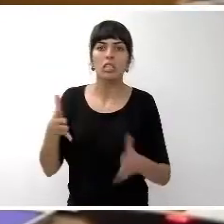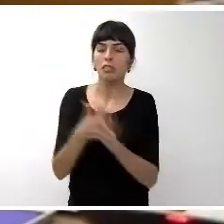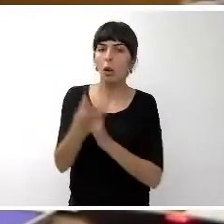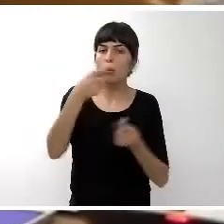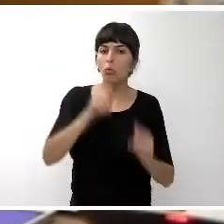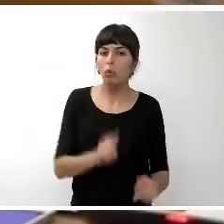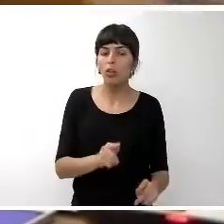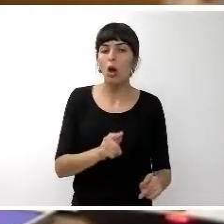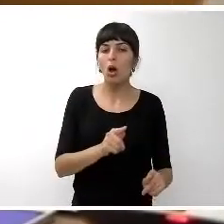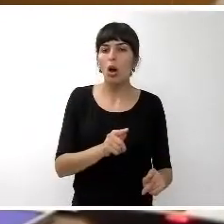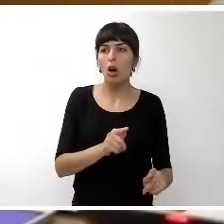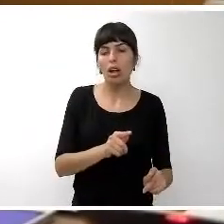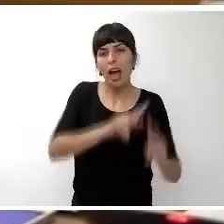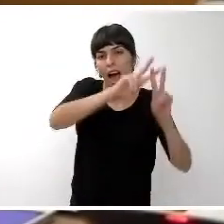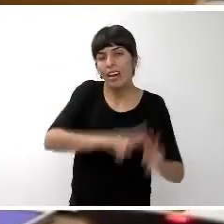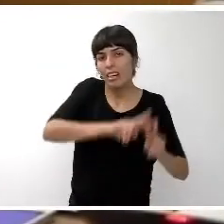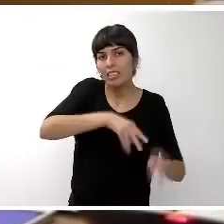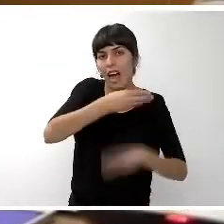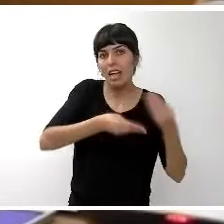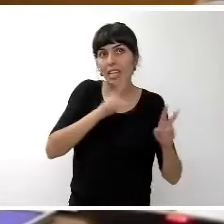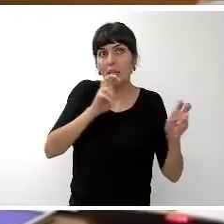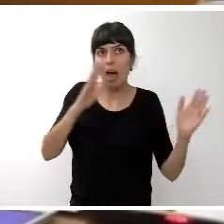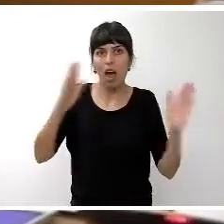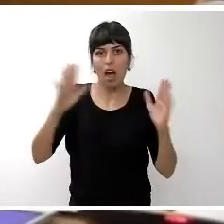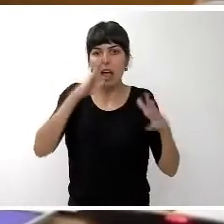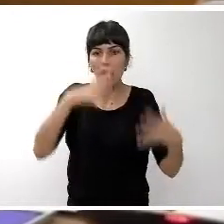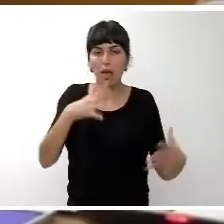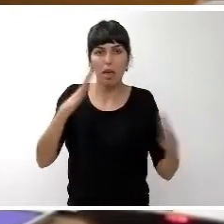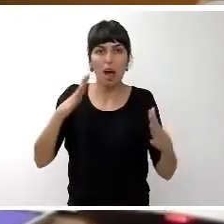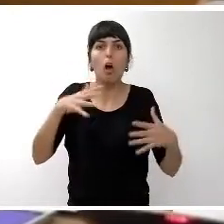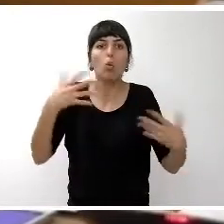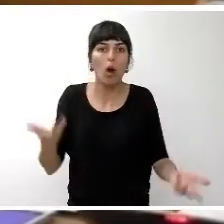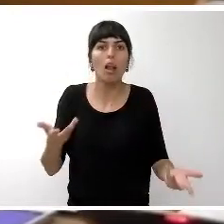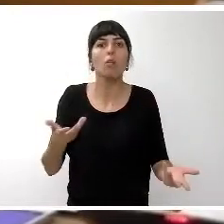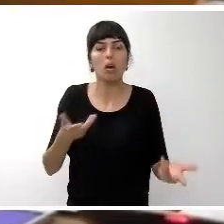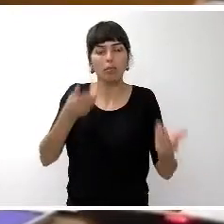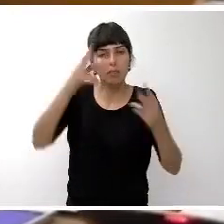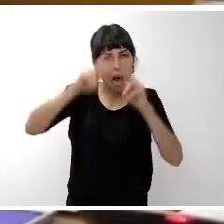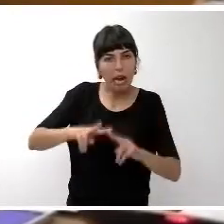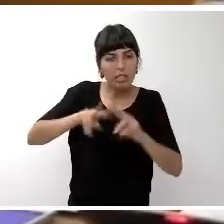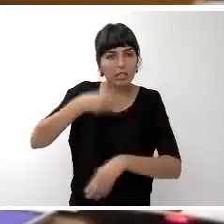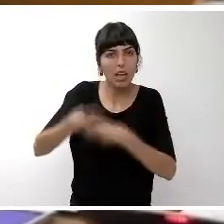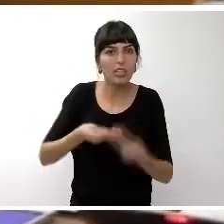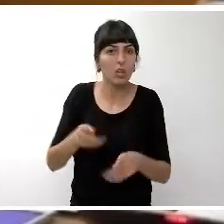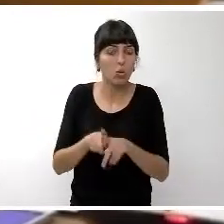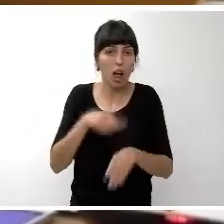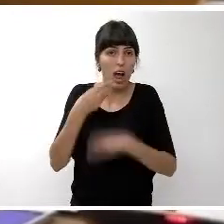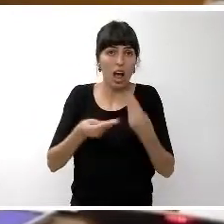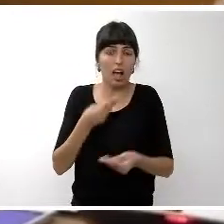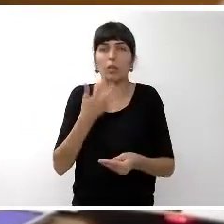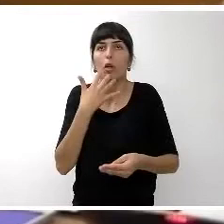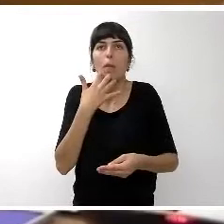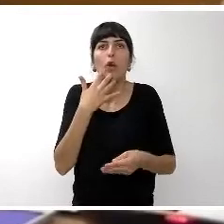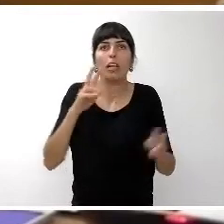análisis digamos de la prospectiva del marco en el que nos encontramos pues como se suele hacer en estos casos de los estudios del Fondo Monetario